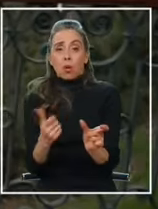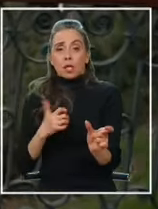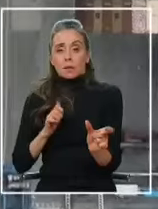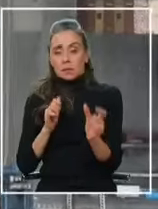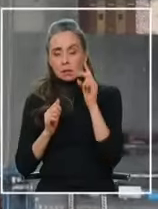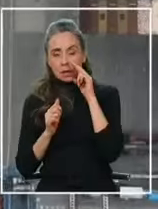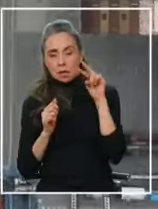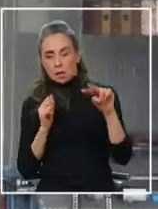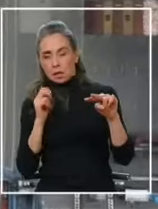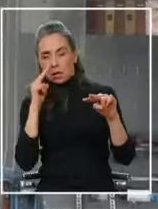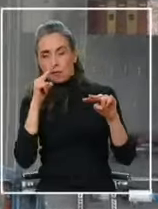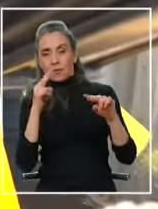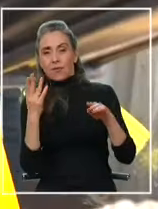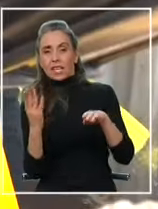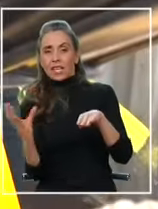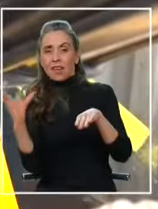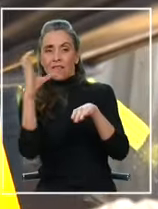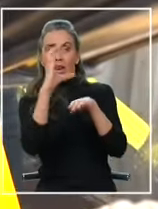investigaciones